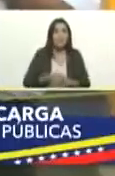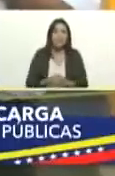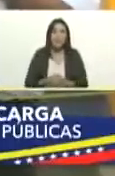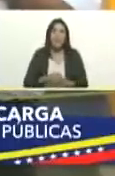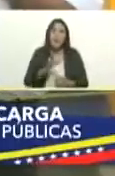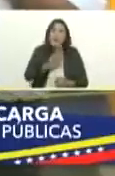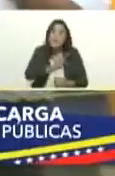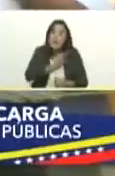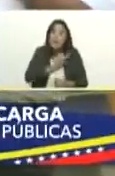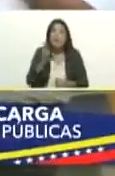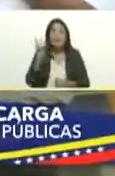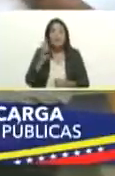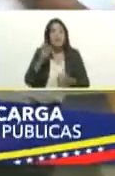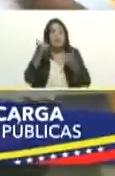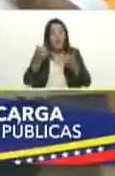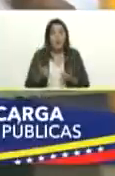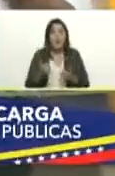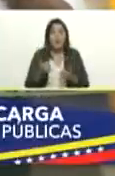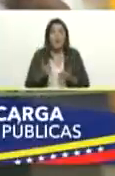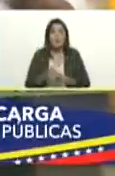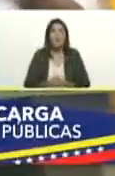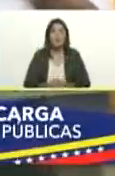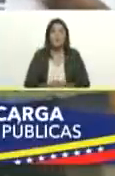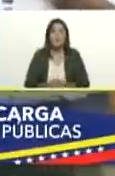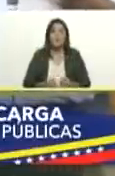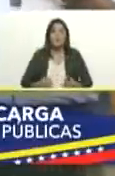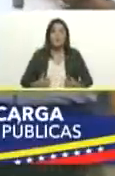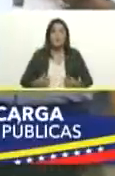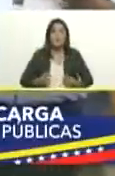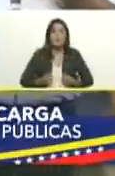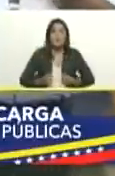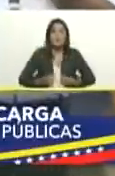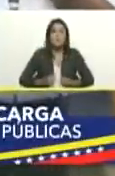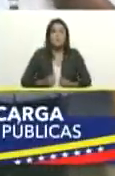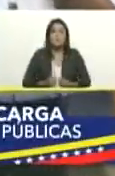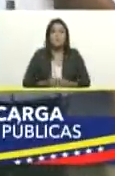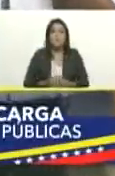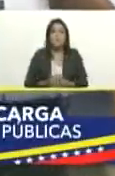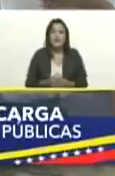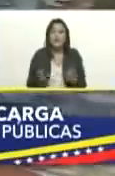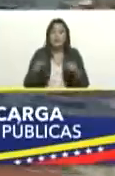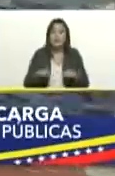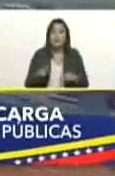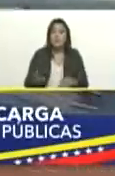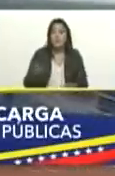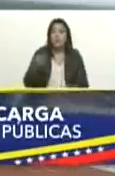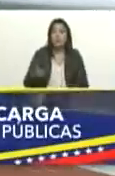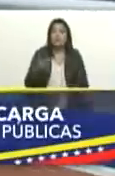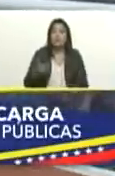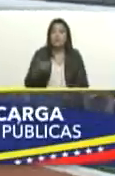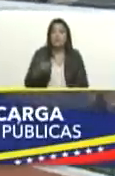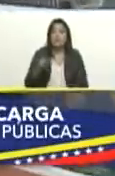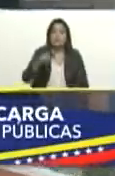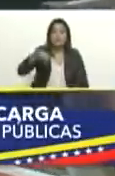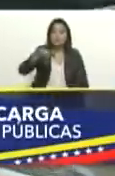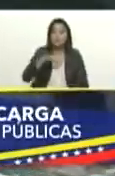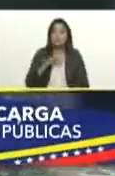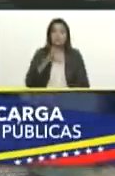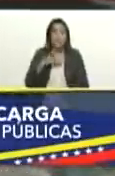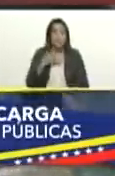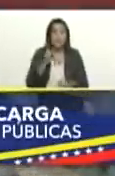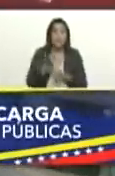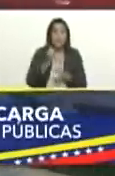república bolivariana de venezuela señor presidente con esto tenemos una importante herramienta de trabajo que nos va a permitir